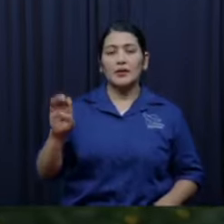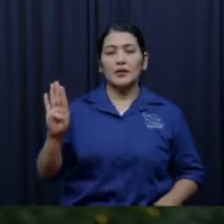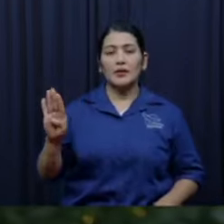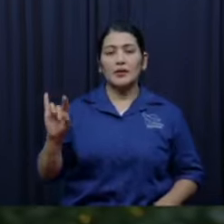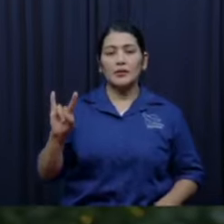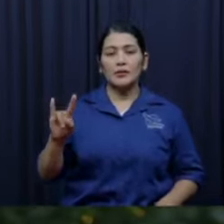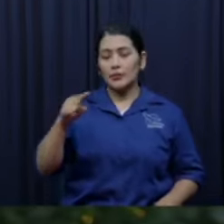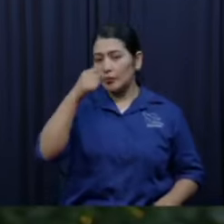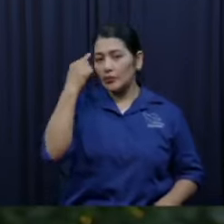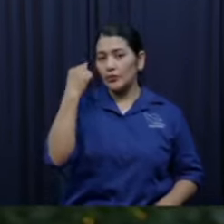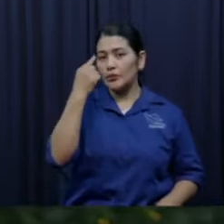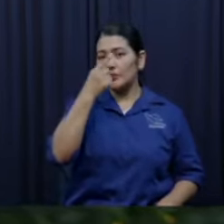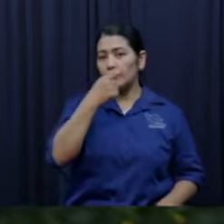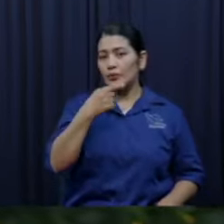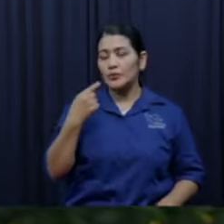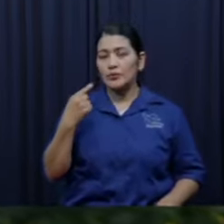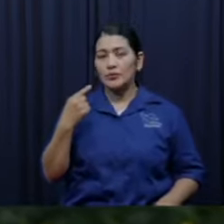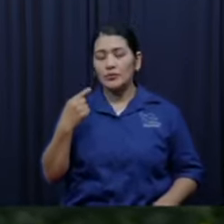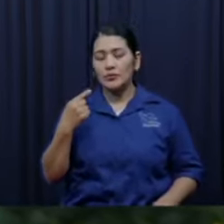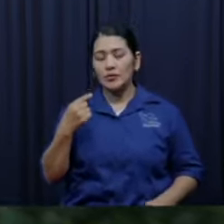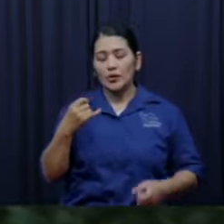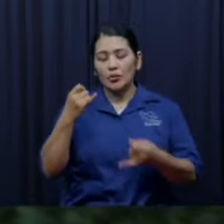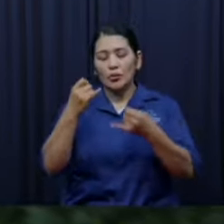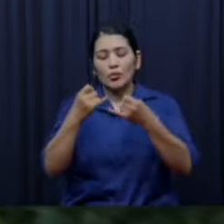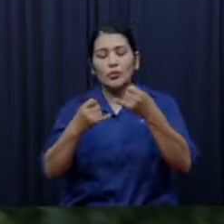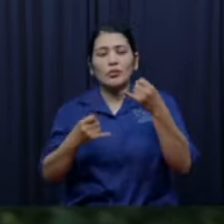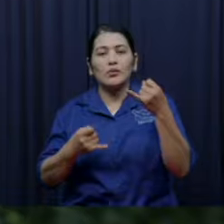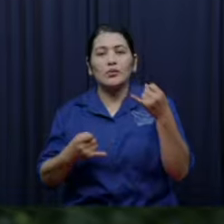yo no sé si es porque ya los agarró cansados